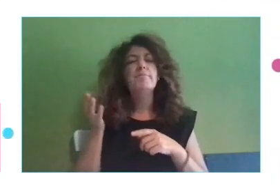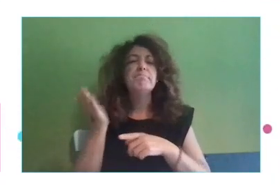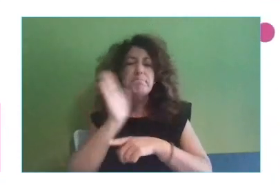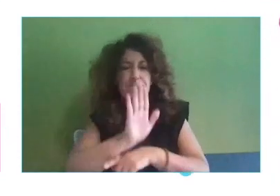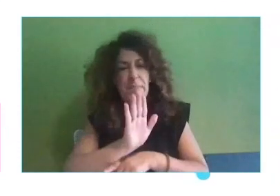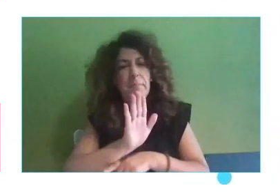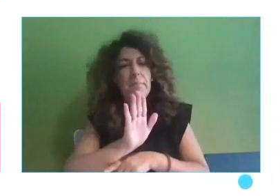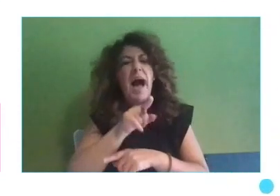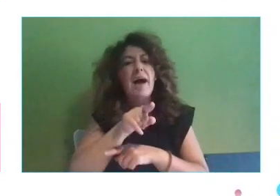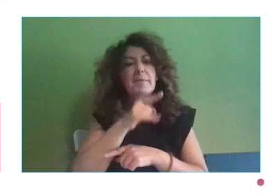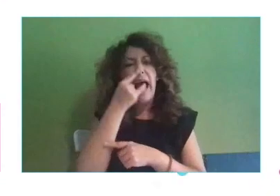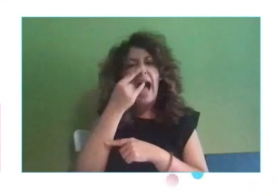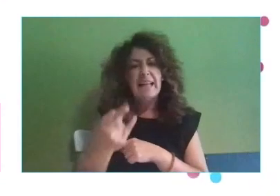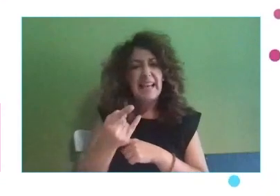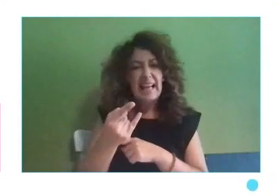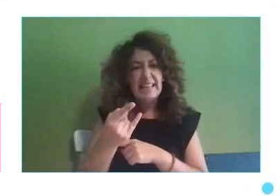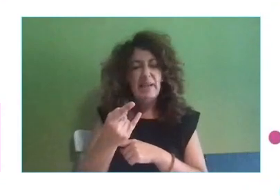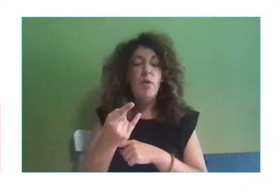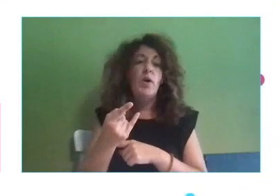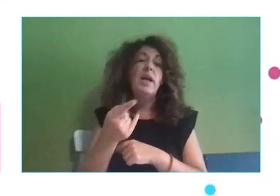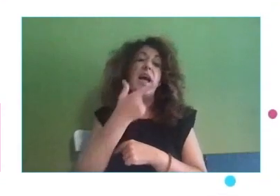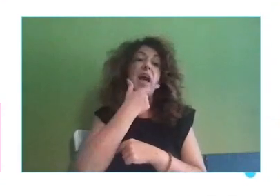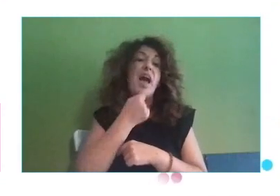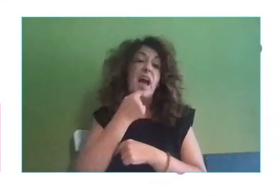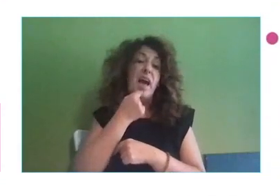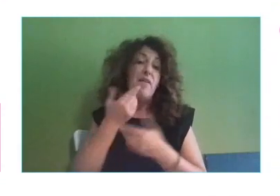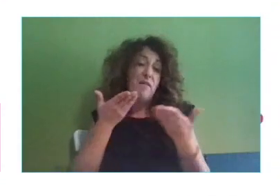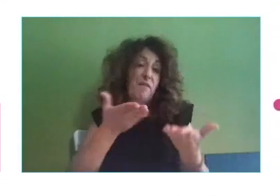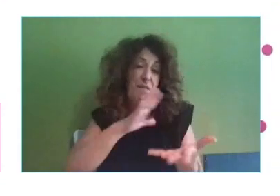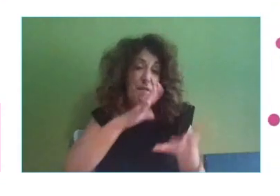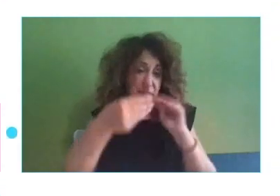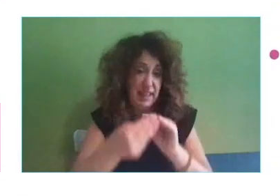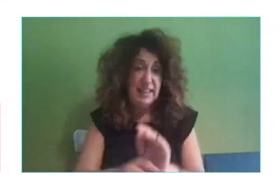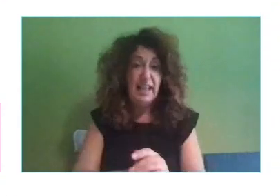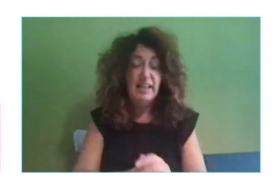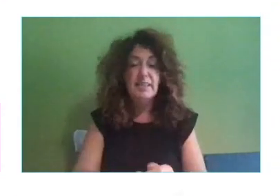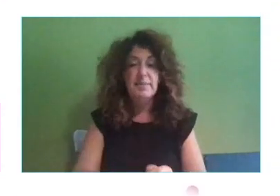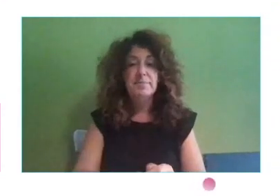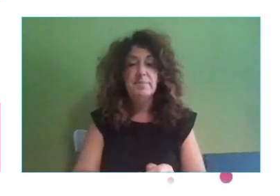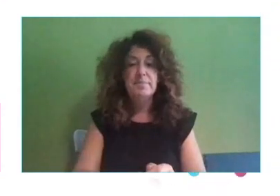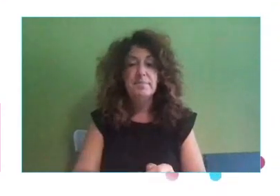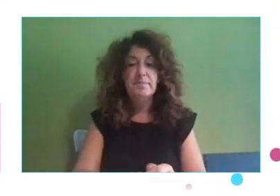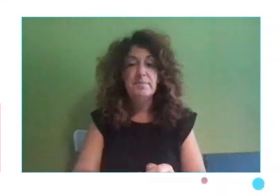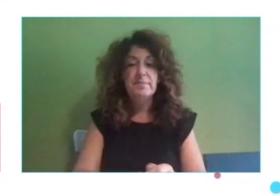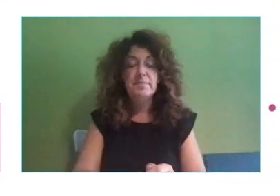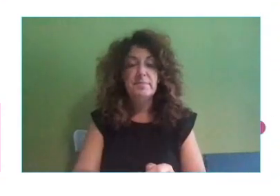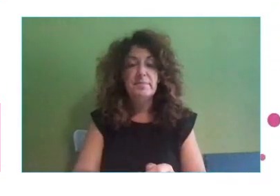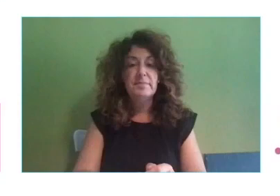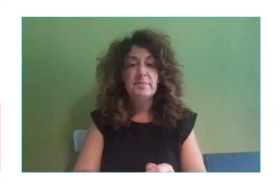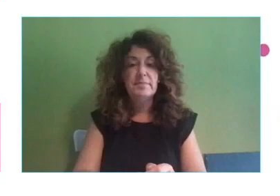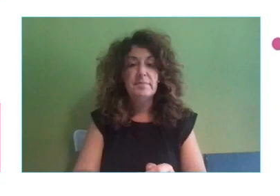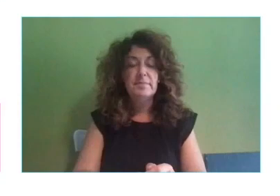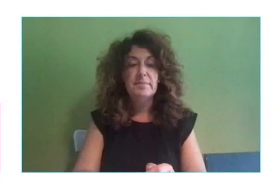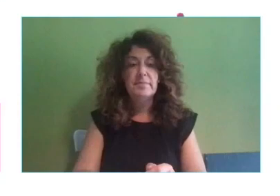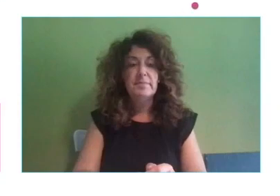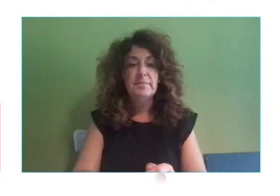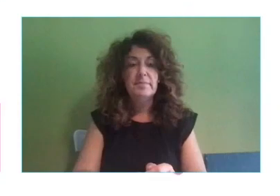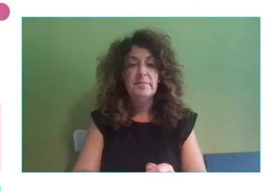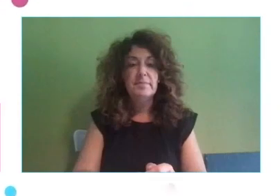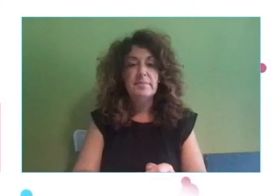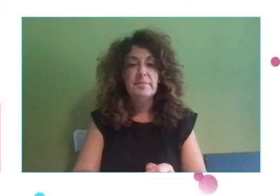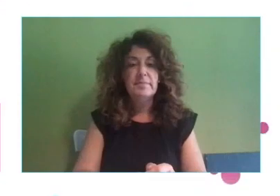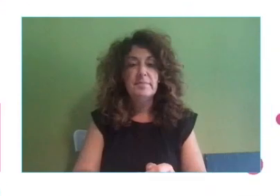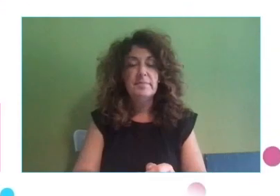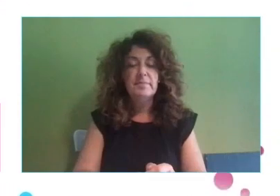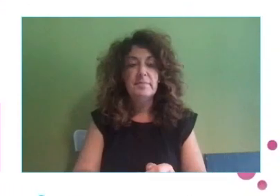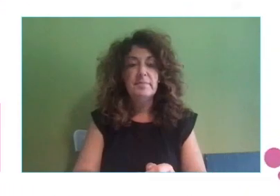y facilitárselo todo lo que podamos. Aquí, ¿cuál es el impacto de implementarla?